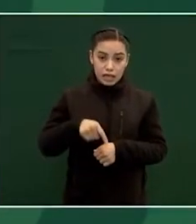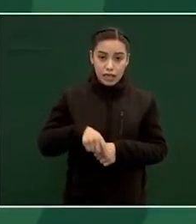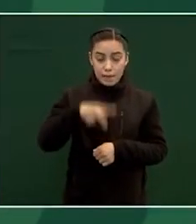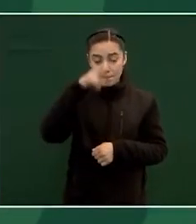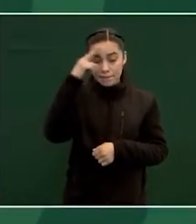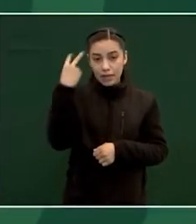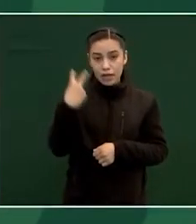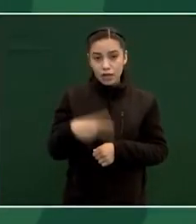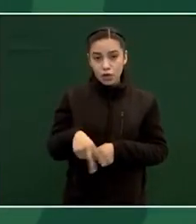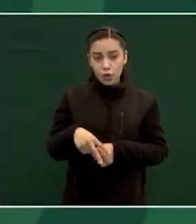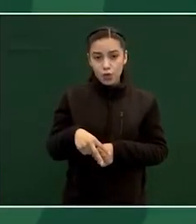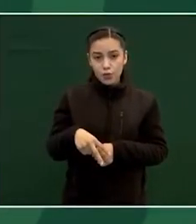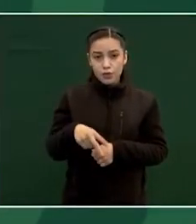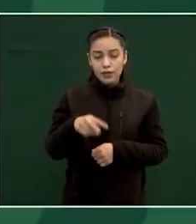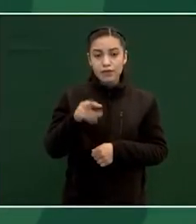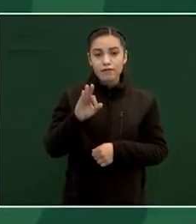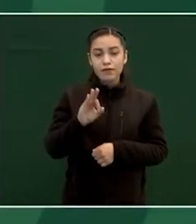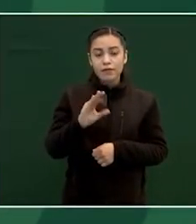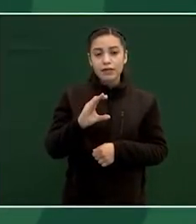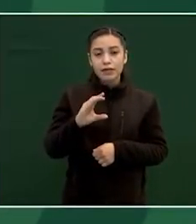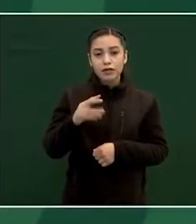a Felipe Calderón